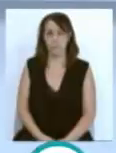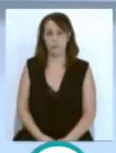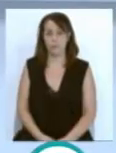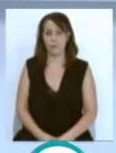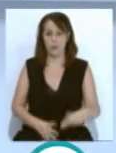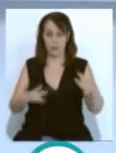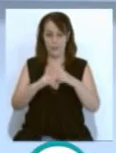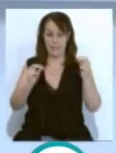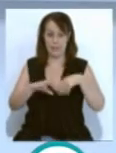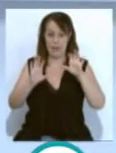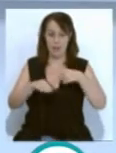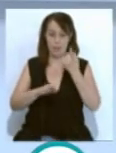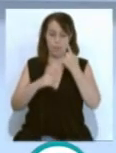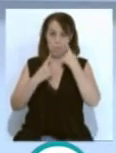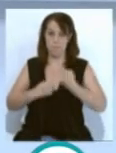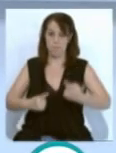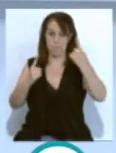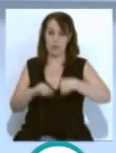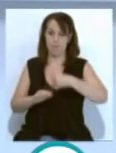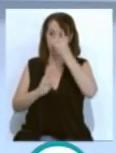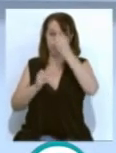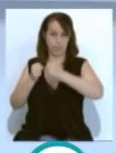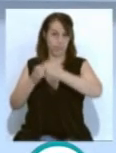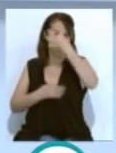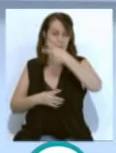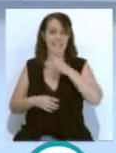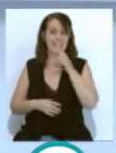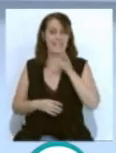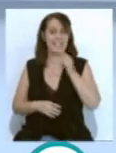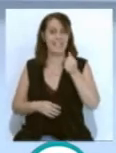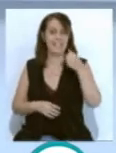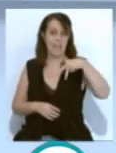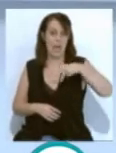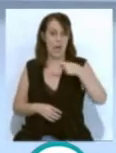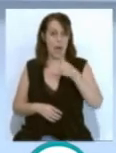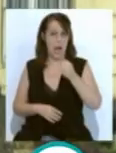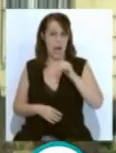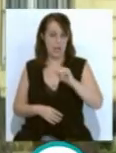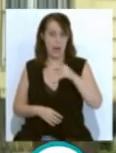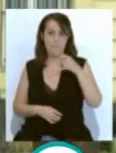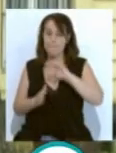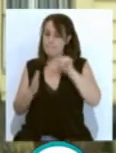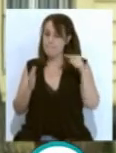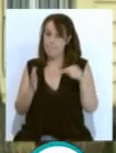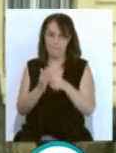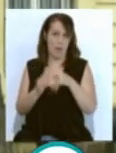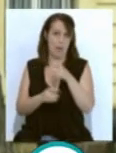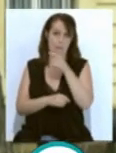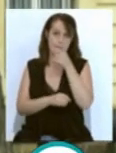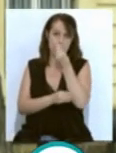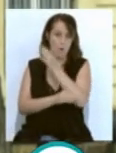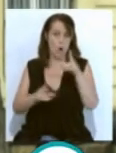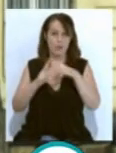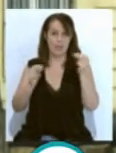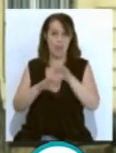La UCA aparece por primera vez en el ranking de Shanghái. coloca entre las mil mejores universidades del mundo. los últimos